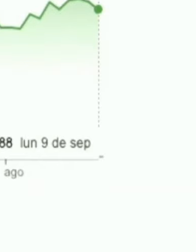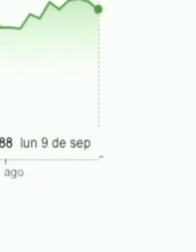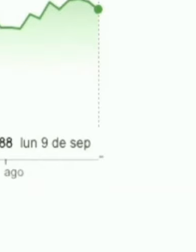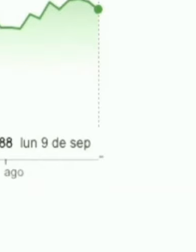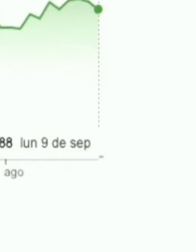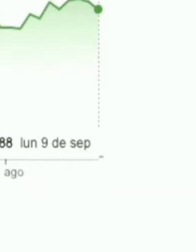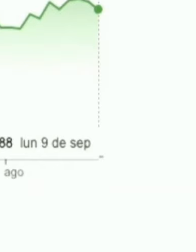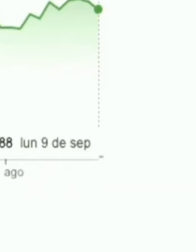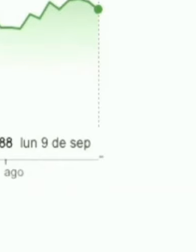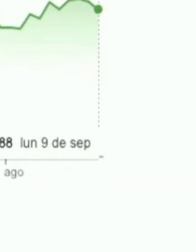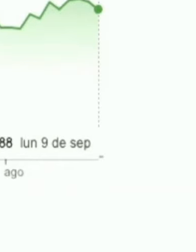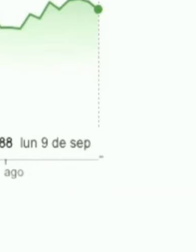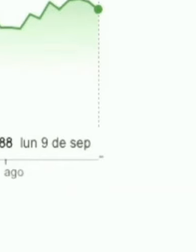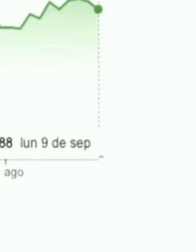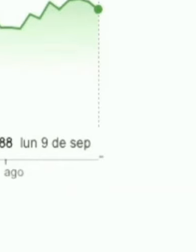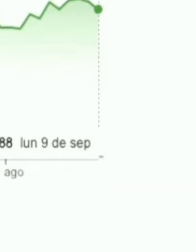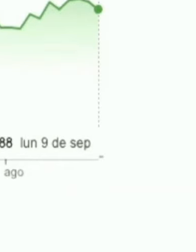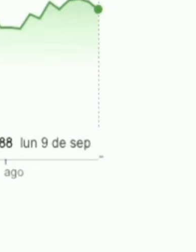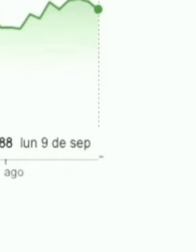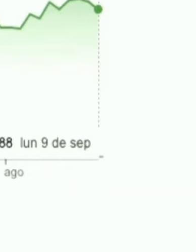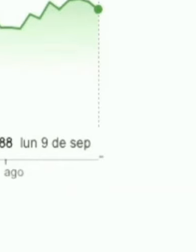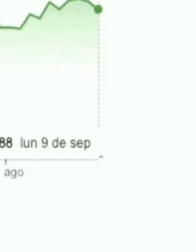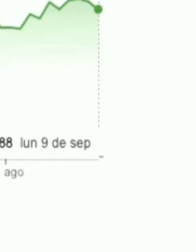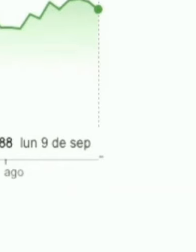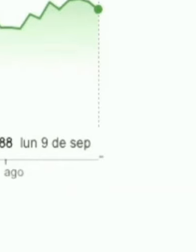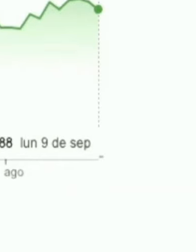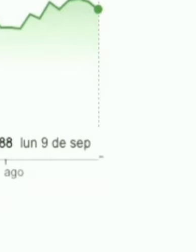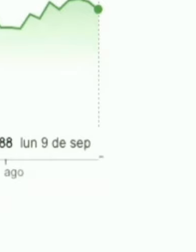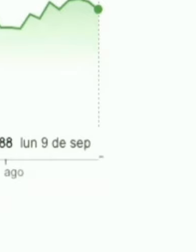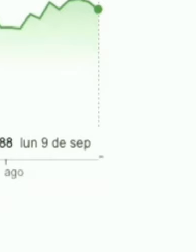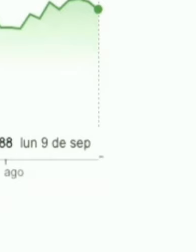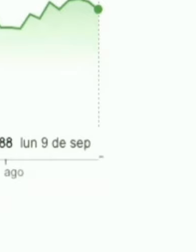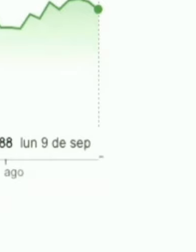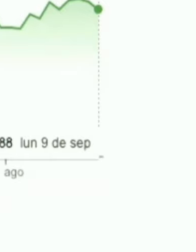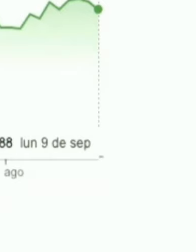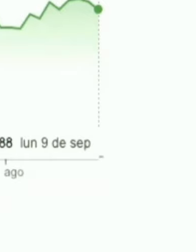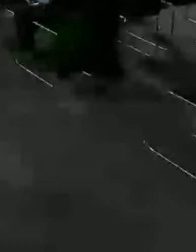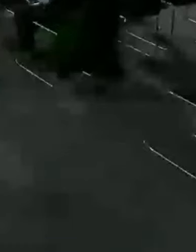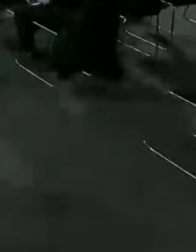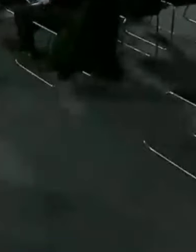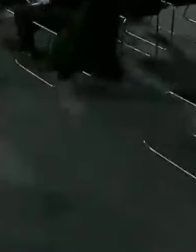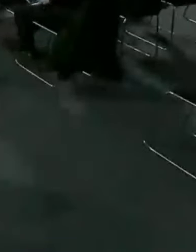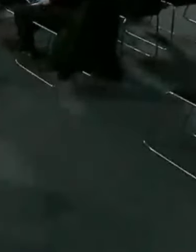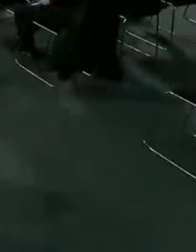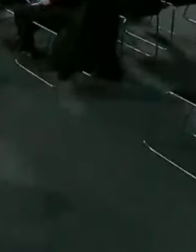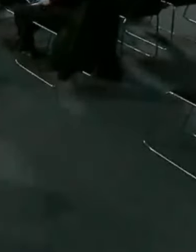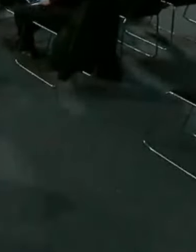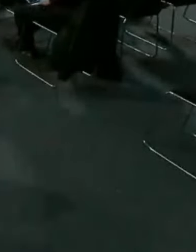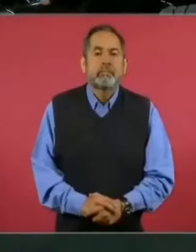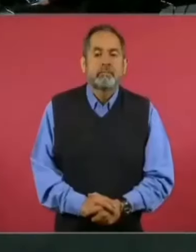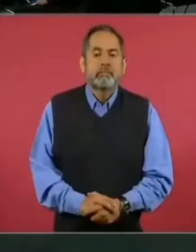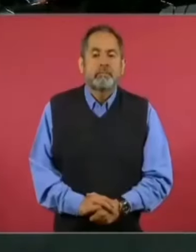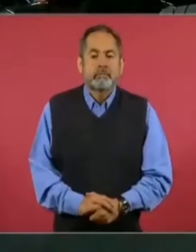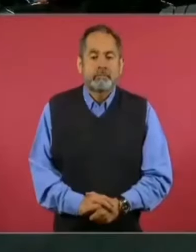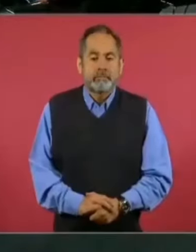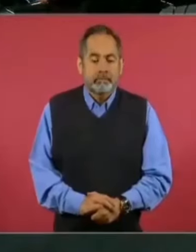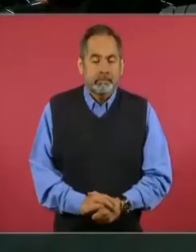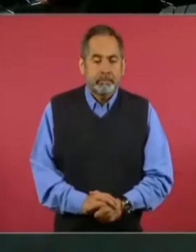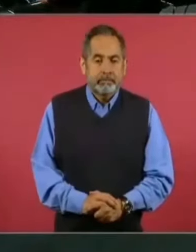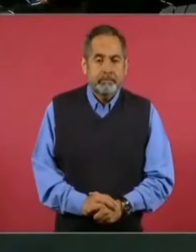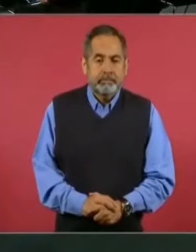no son tlacoyos,